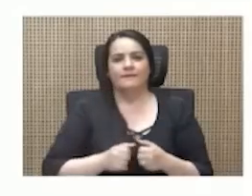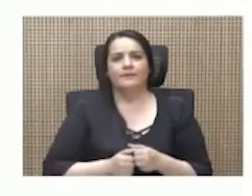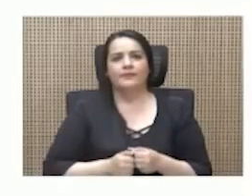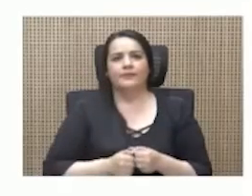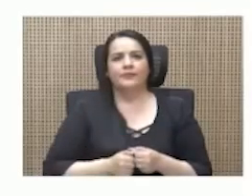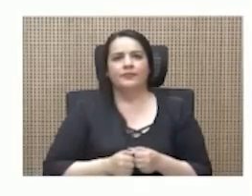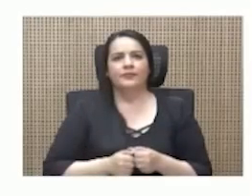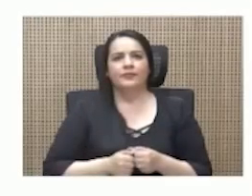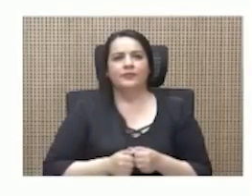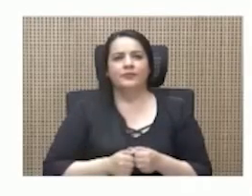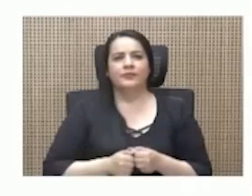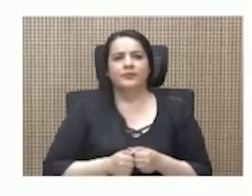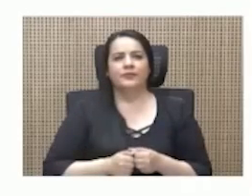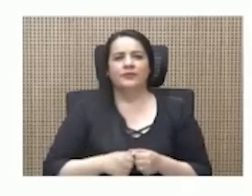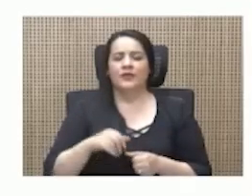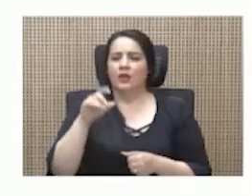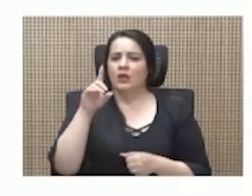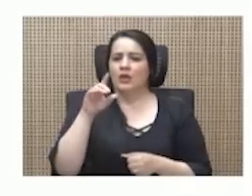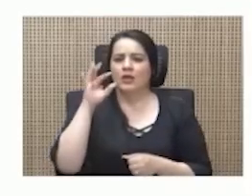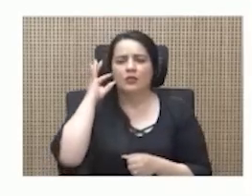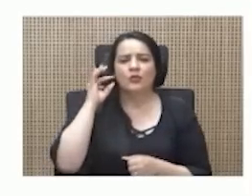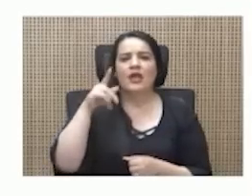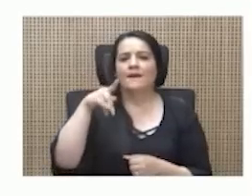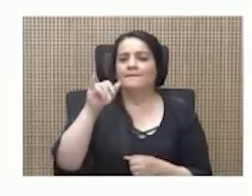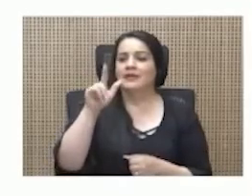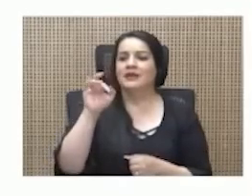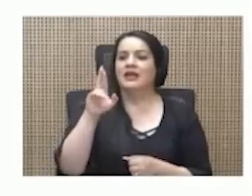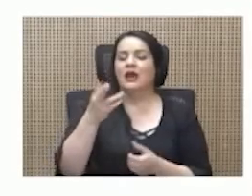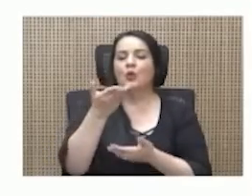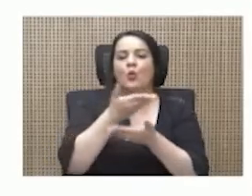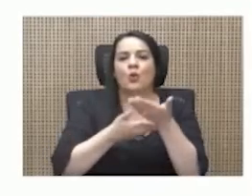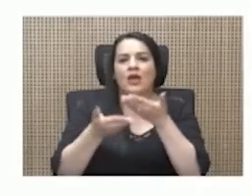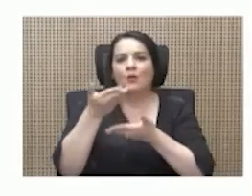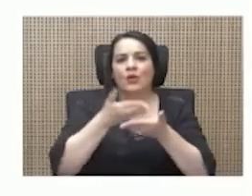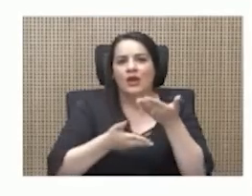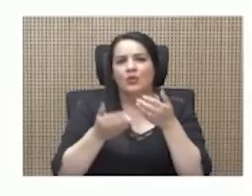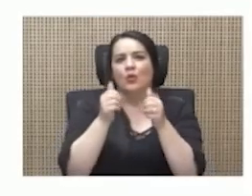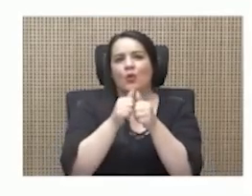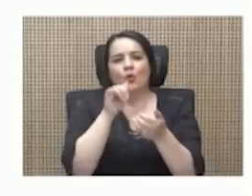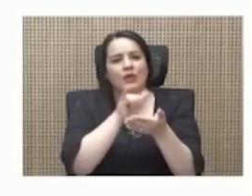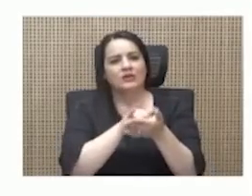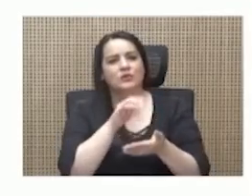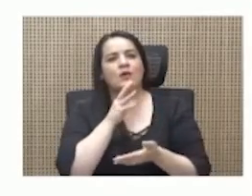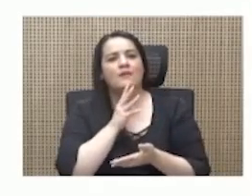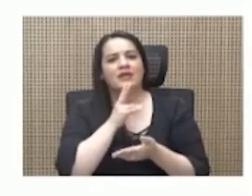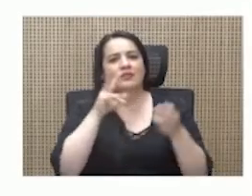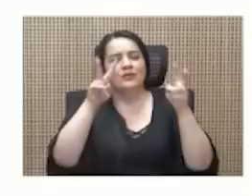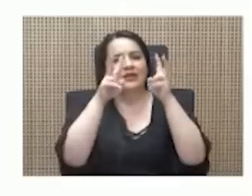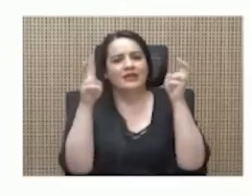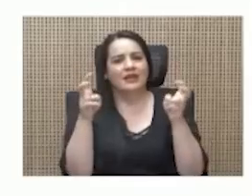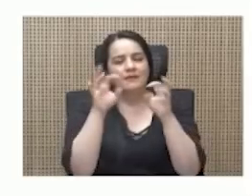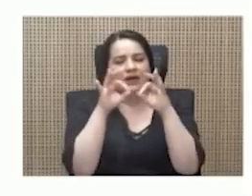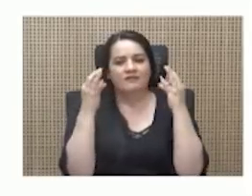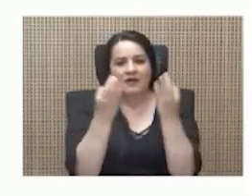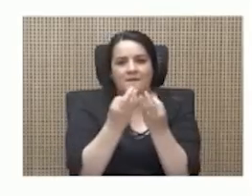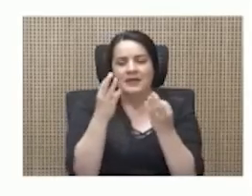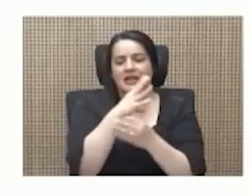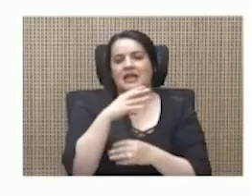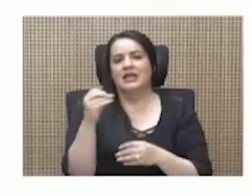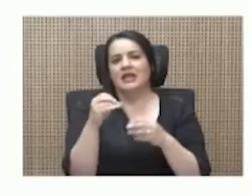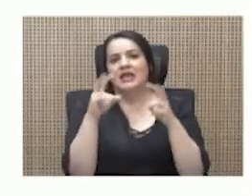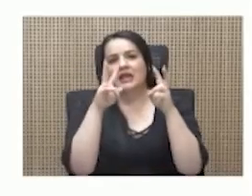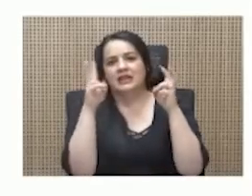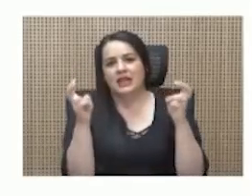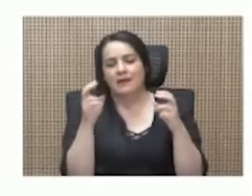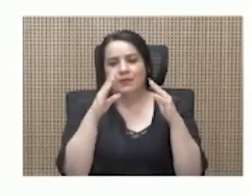La voz dice, doña Pilar, me ha estado colaborando con esto y están hablando del tema de las familias y del tema del hogar.